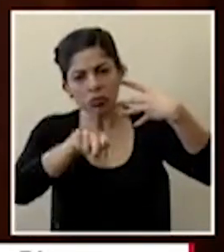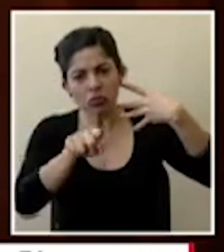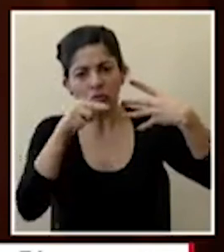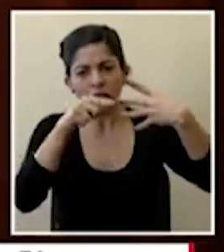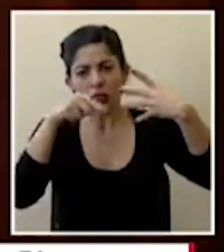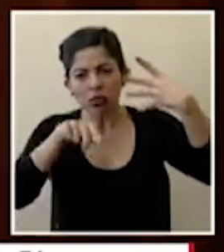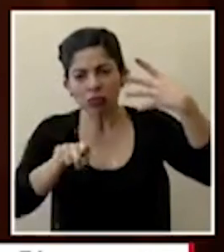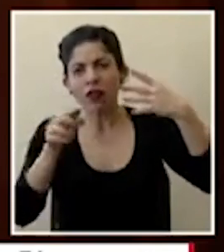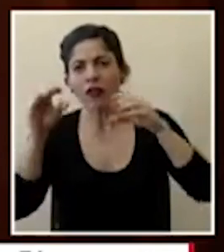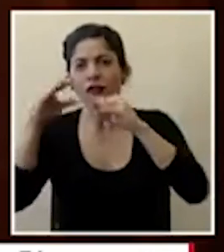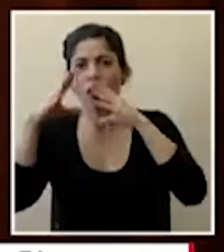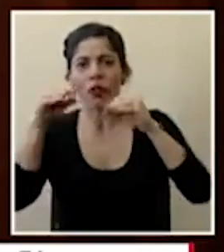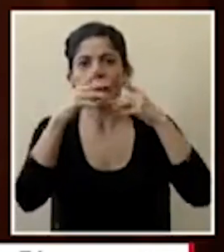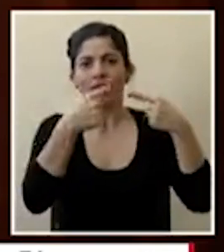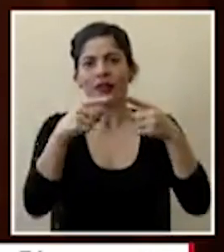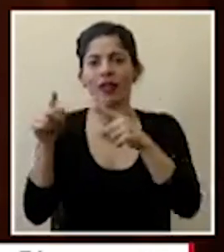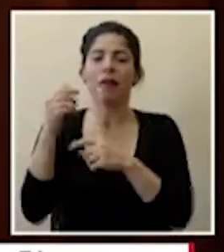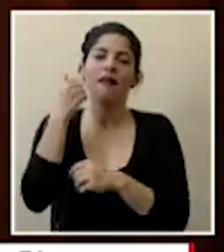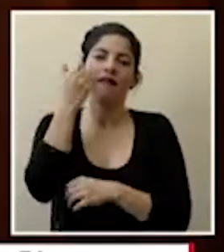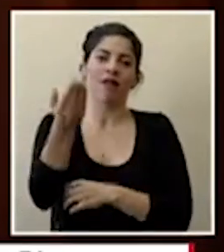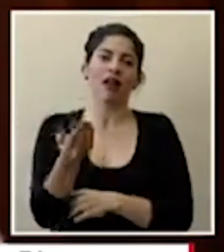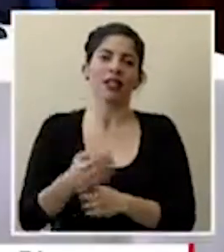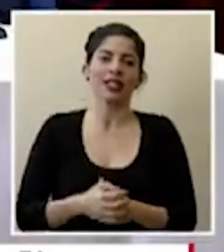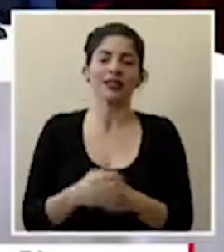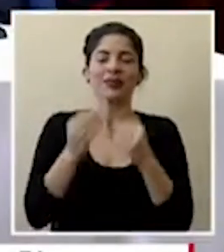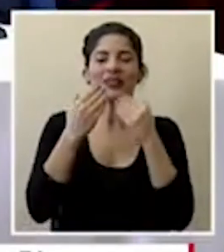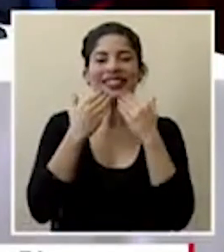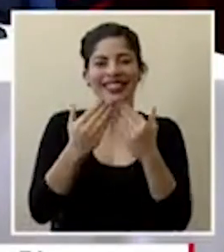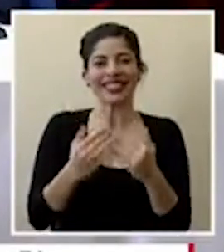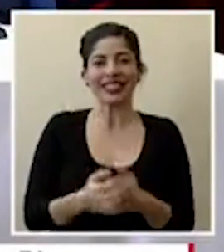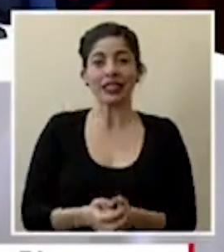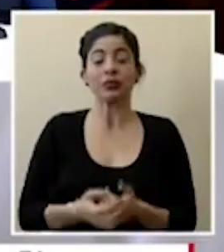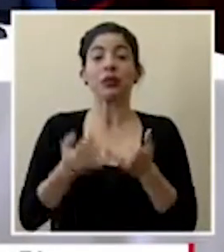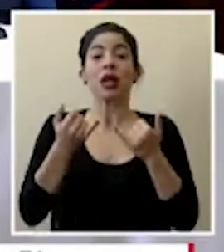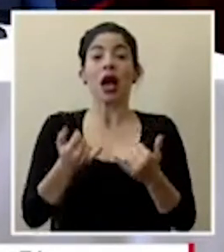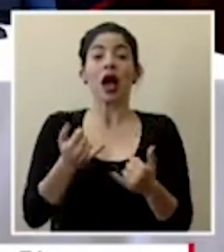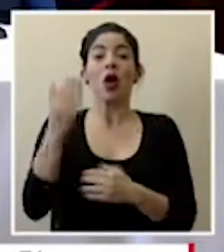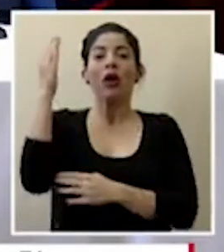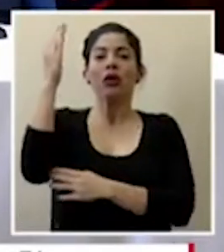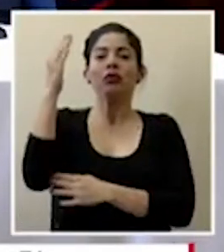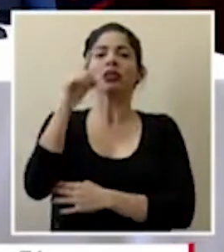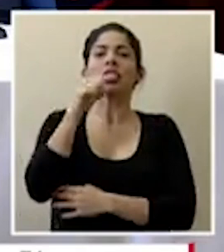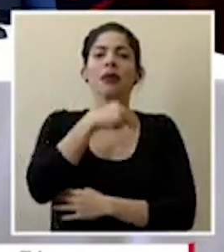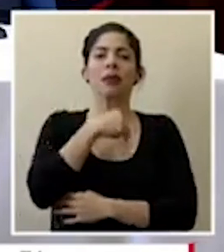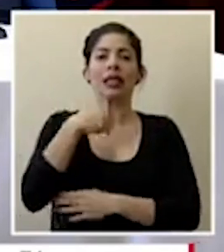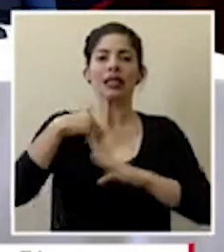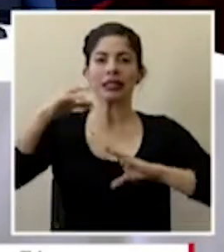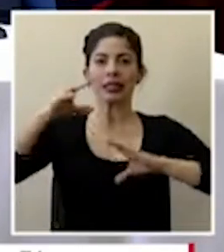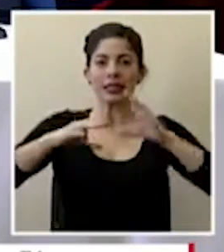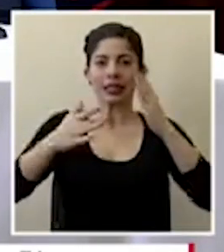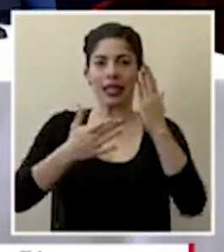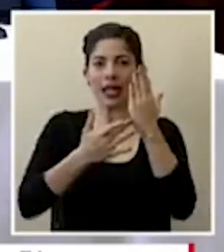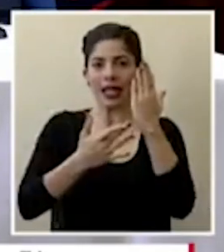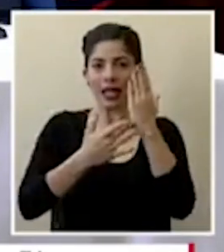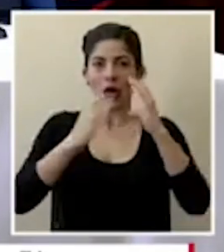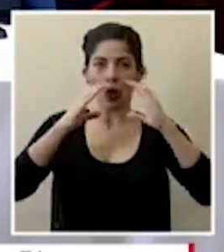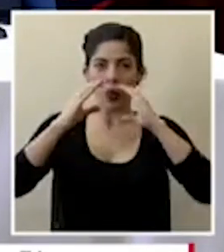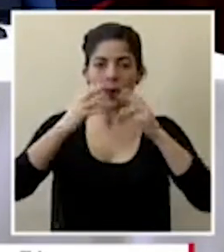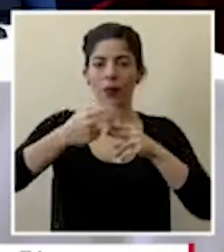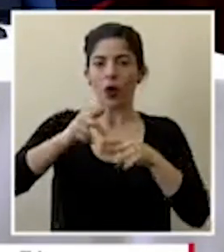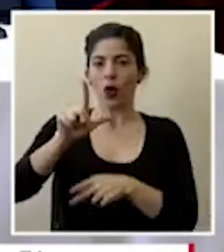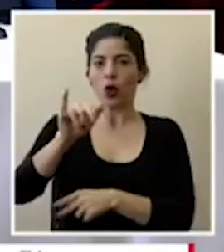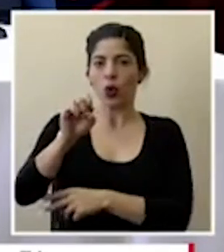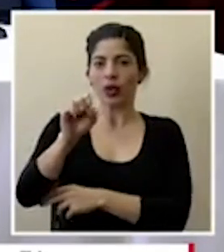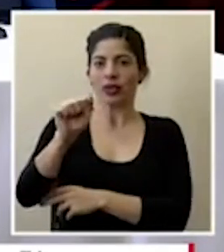información que ustedes buscan de la forma más fácil muchas gracias recibimos el mensaje del ministro de ciencia tecnología y telecomunicaciones luis